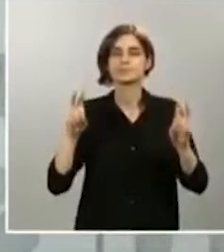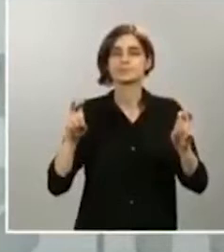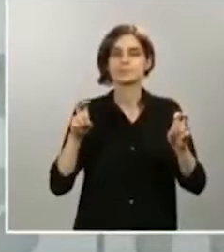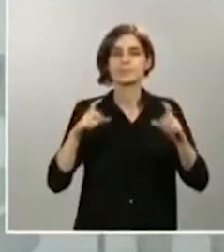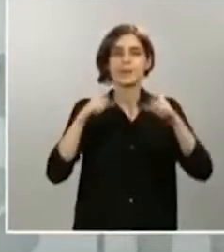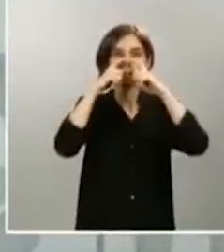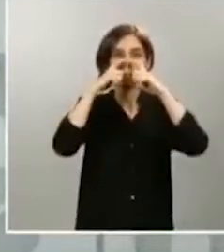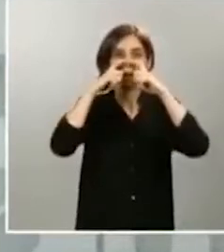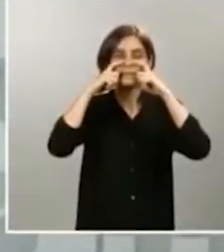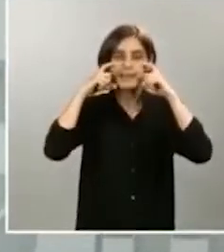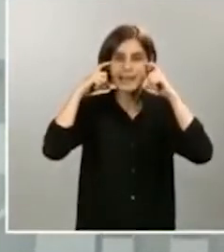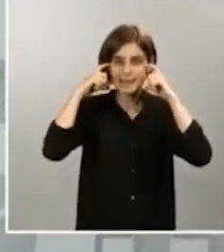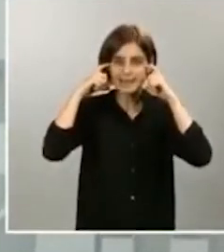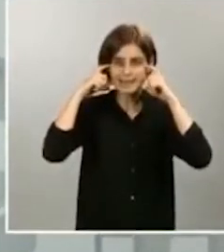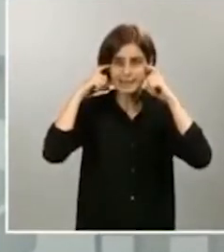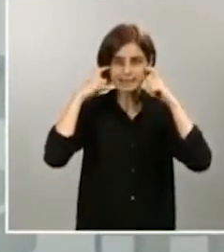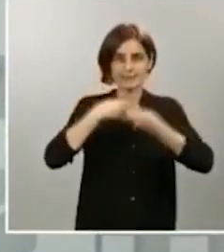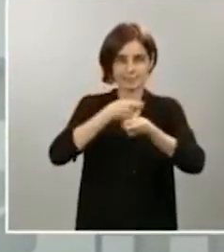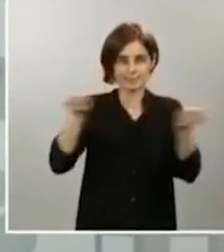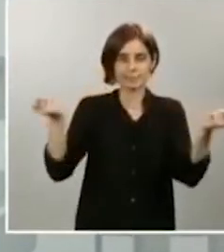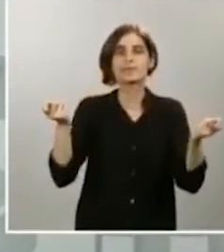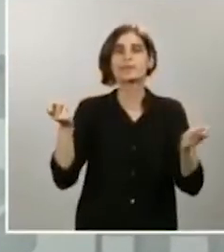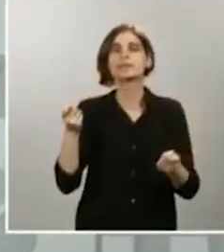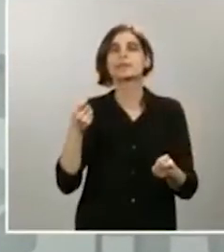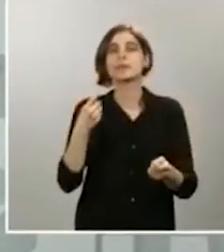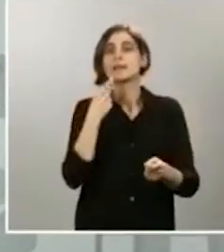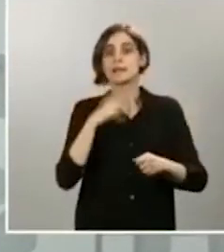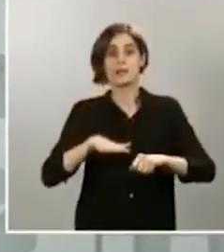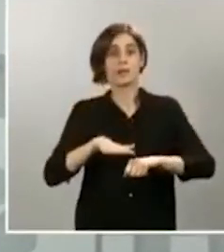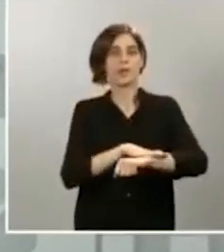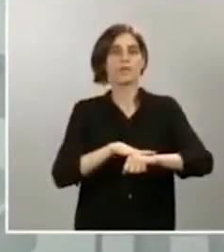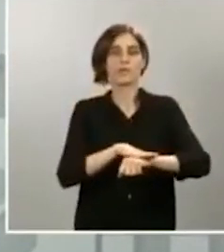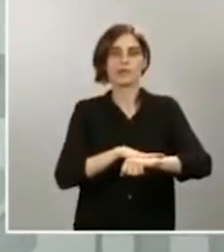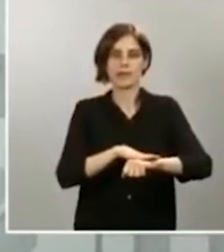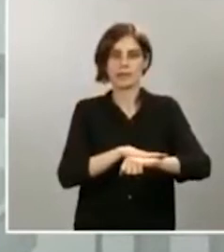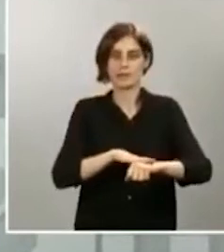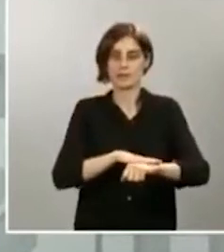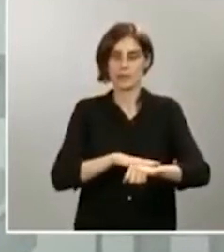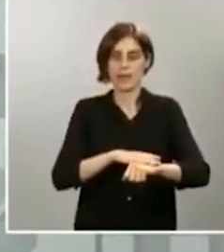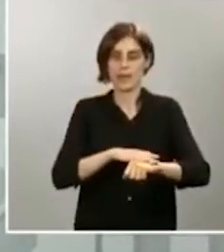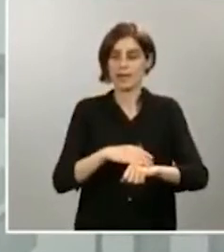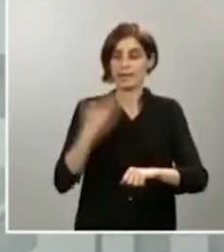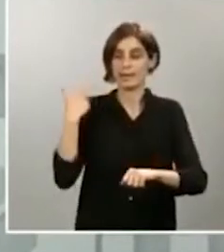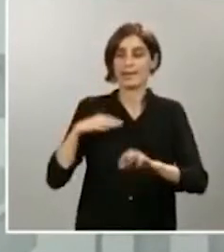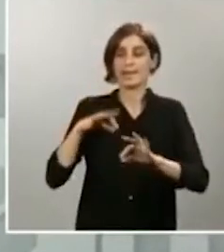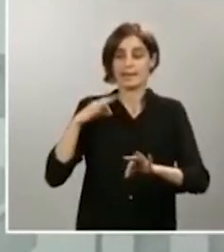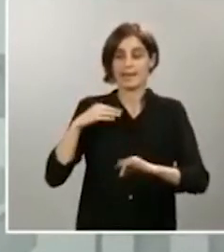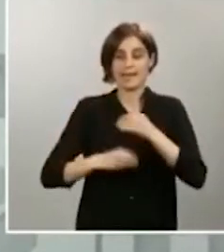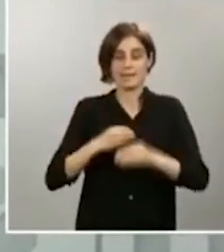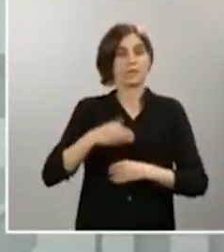referir en este extremo que el Gobierno lo que ha hecho, está haciendo y realizará, es